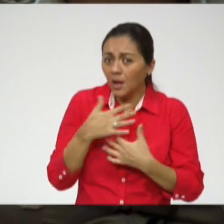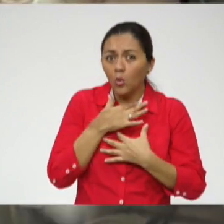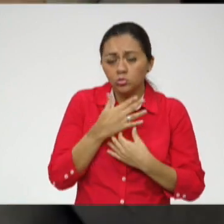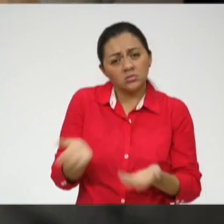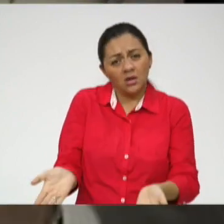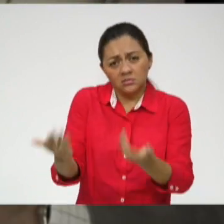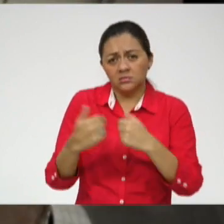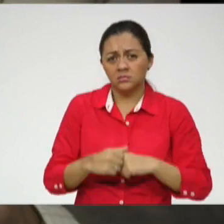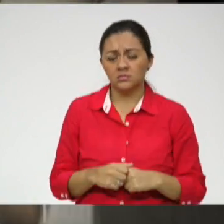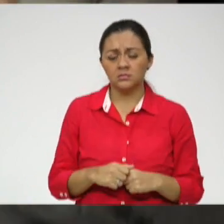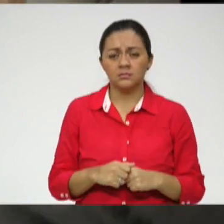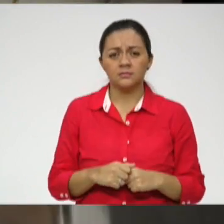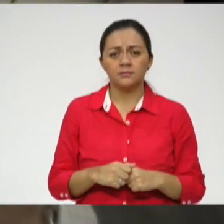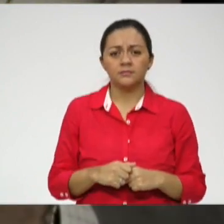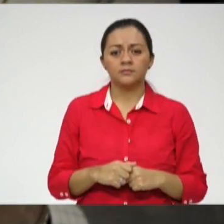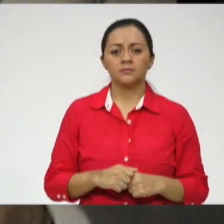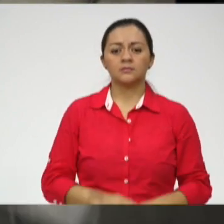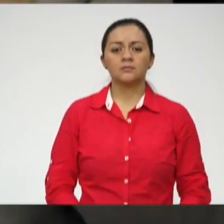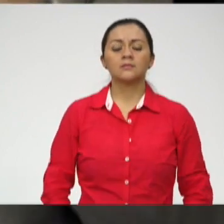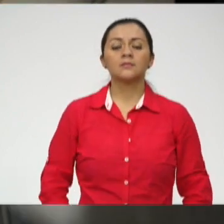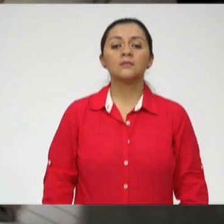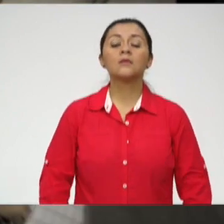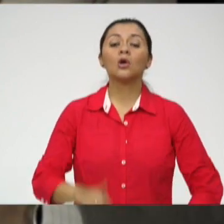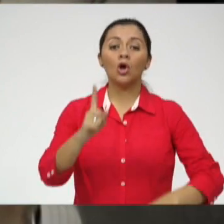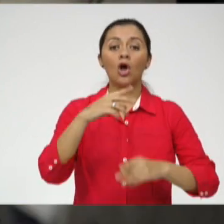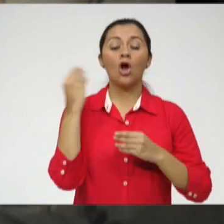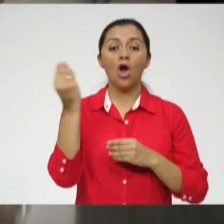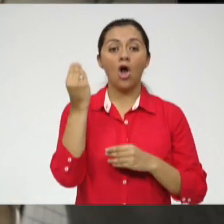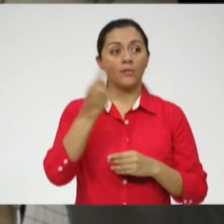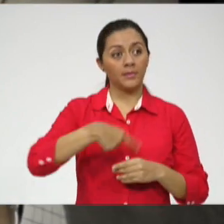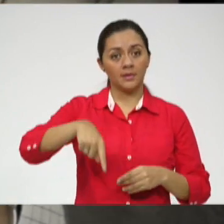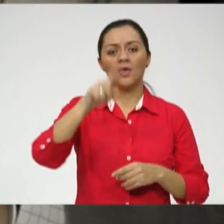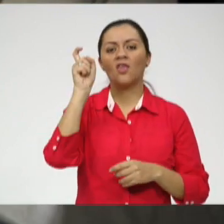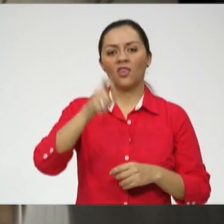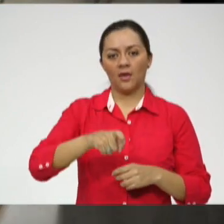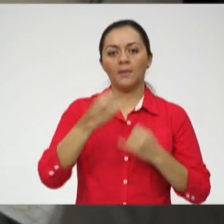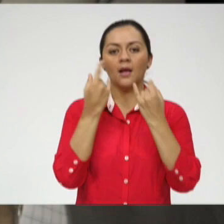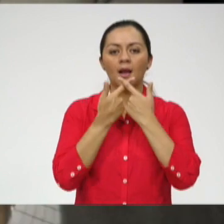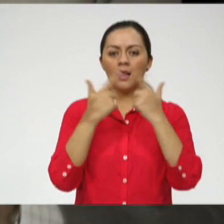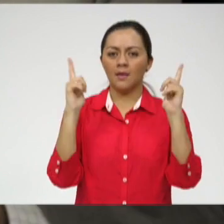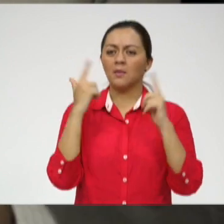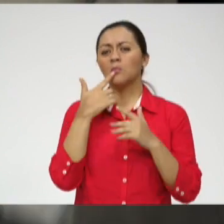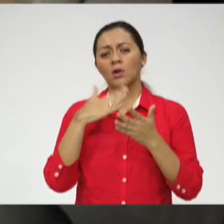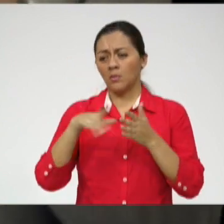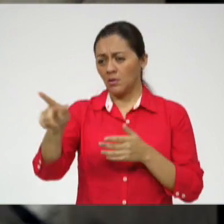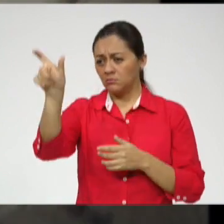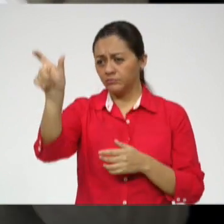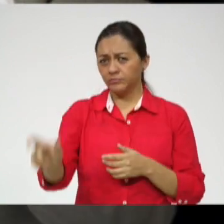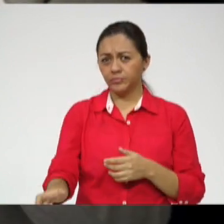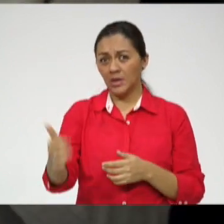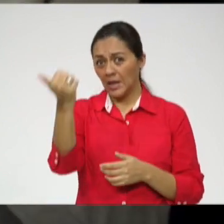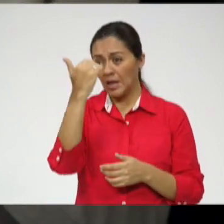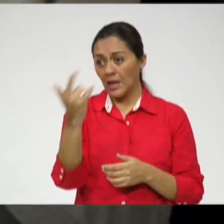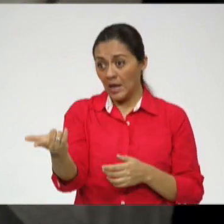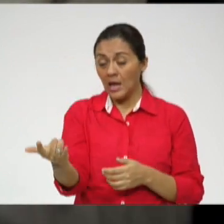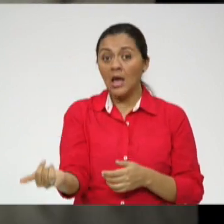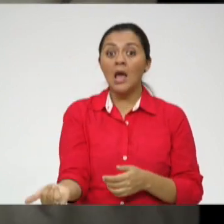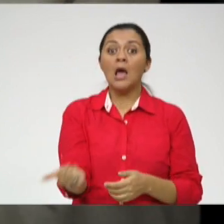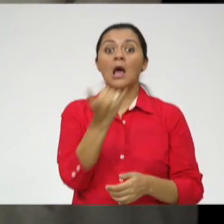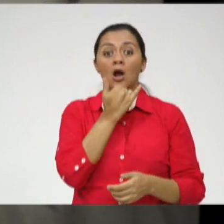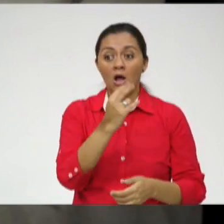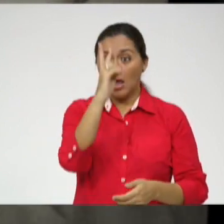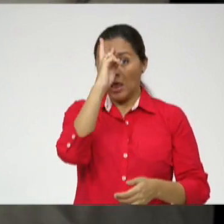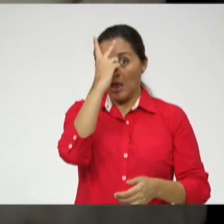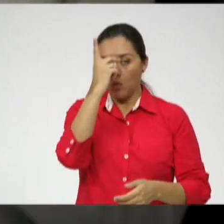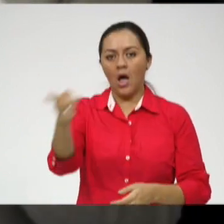hazlo. Hay que permitirle su entera libertad. Y si él se equivoca, por fin aprenderá con